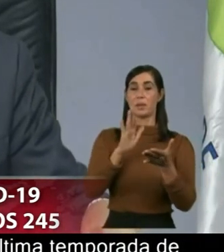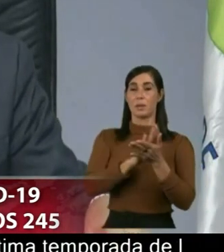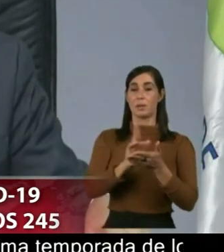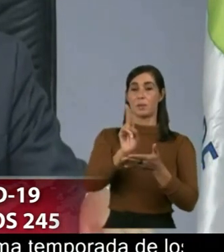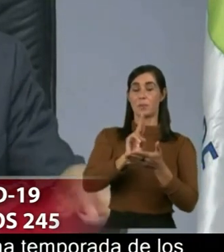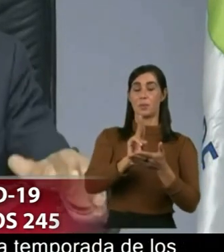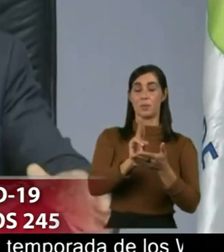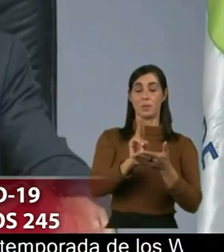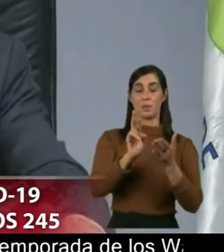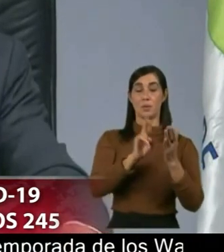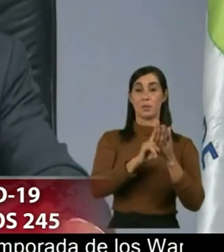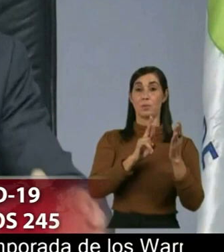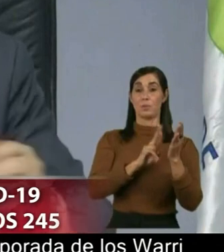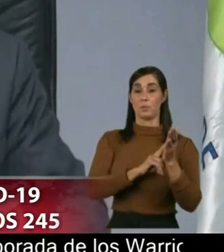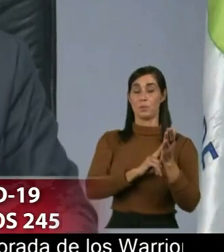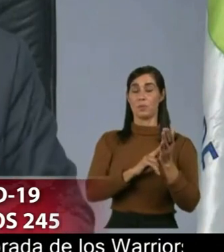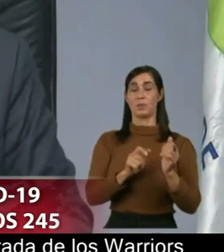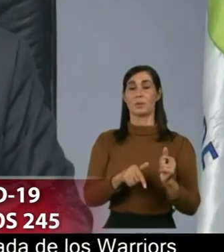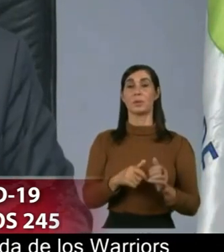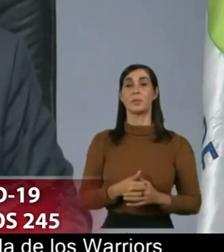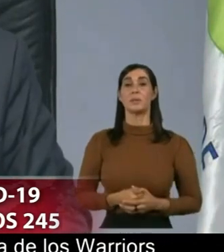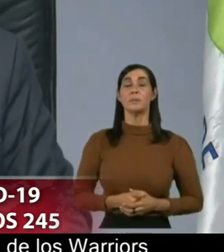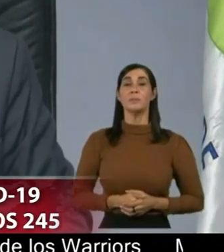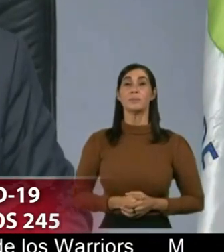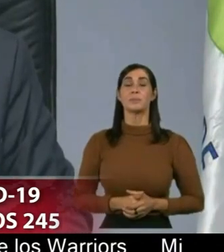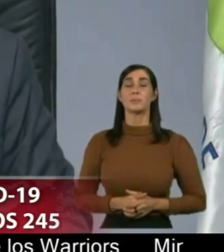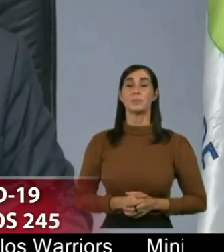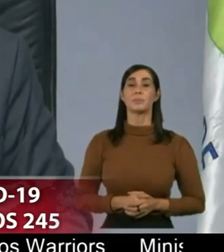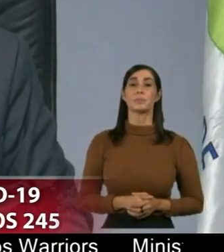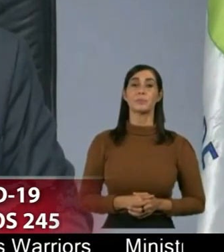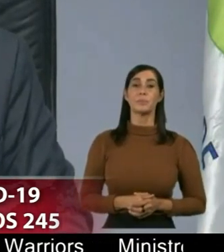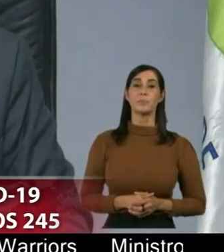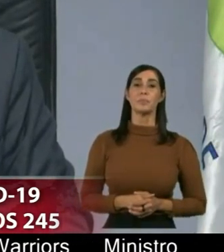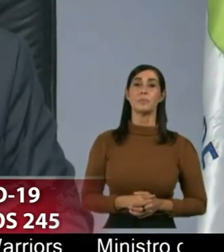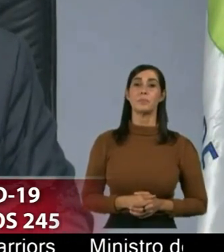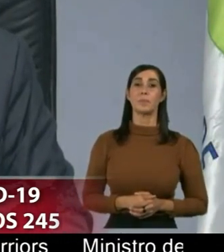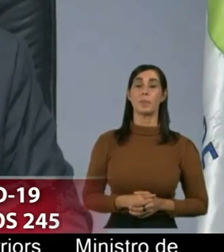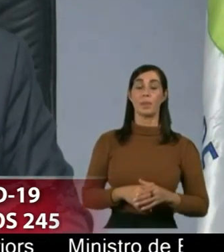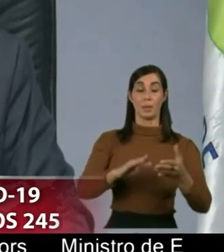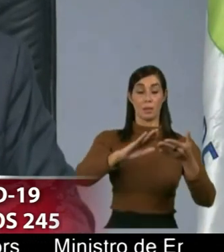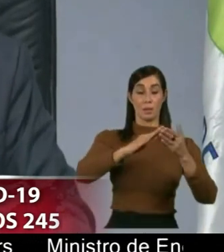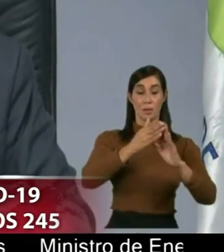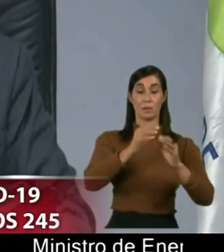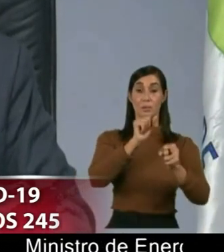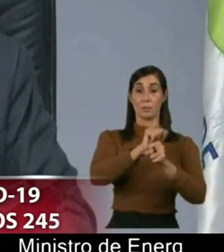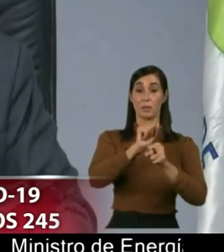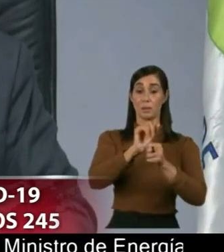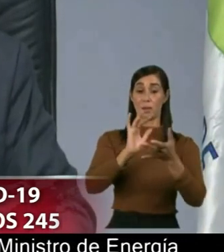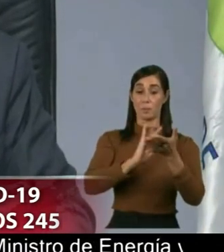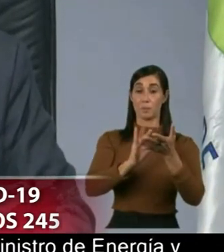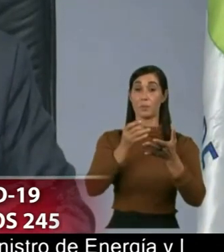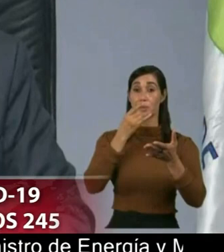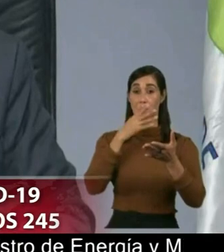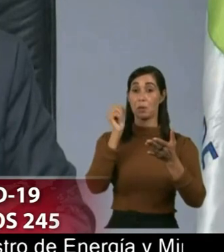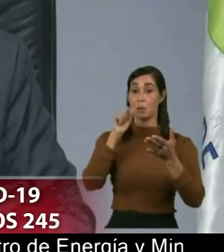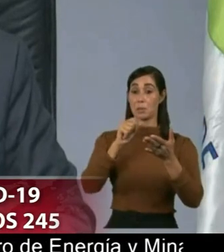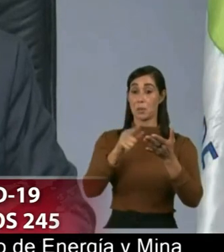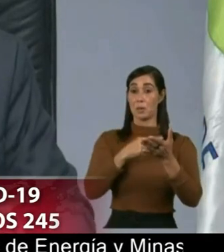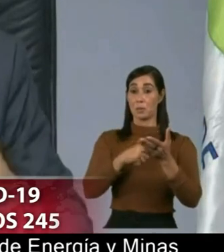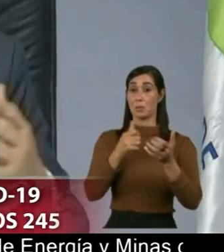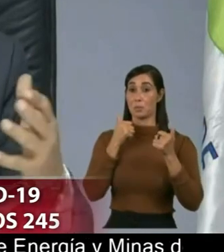protocolos y manejos que se están haciendo a nivel local me gustaría señor ministro